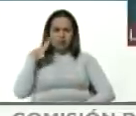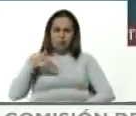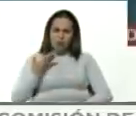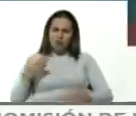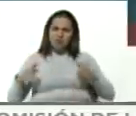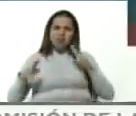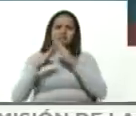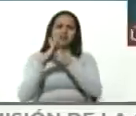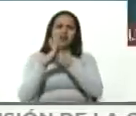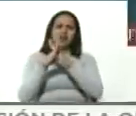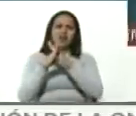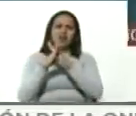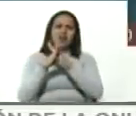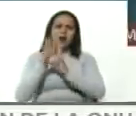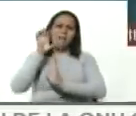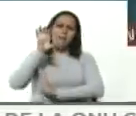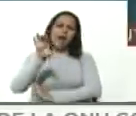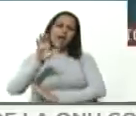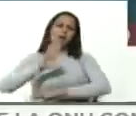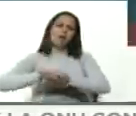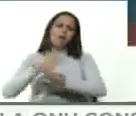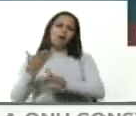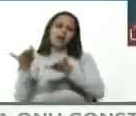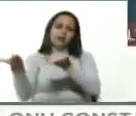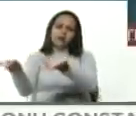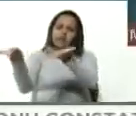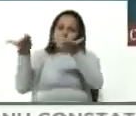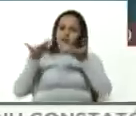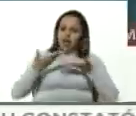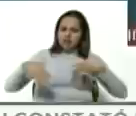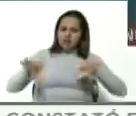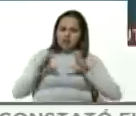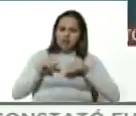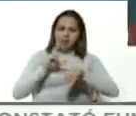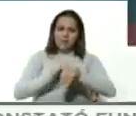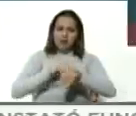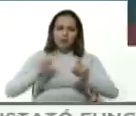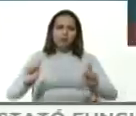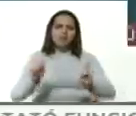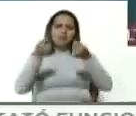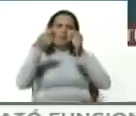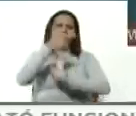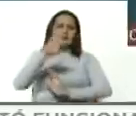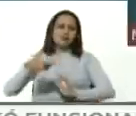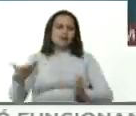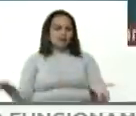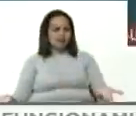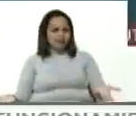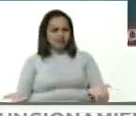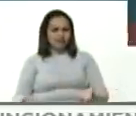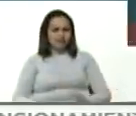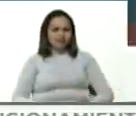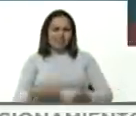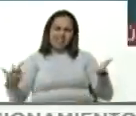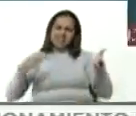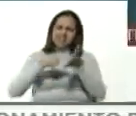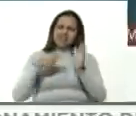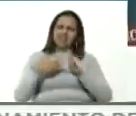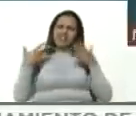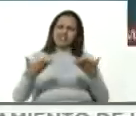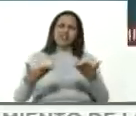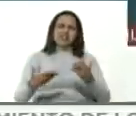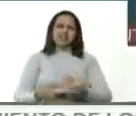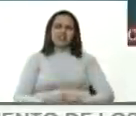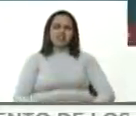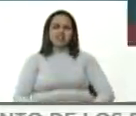a un país por recibir médicos para salvar a su gente. Entonces, ¿de qué estamos hablando? Ya